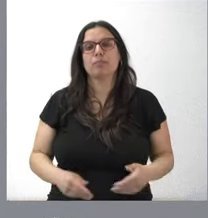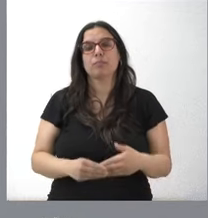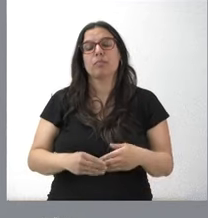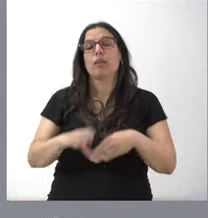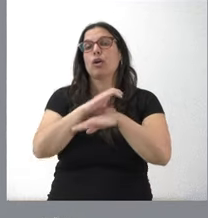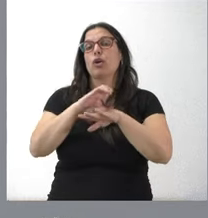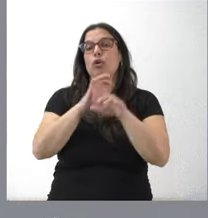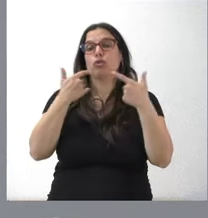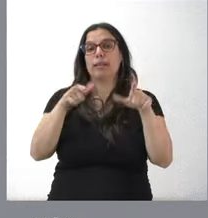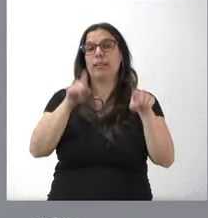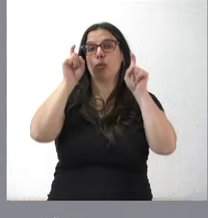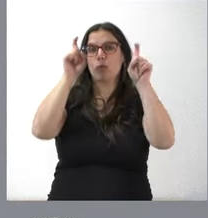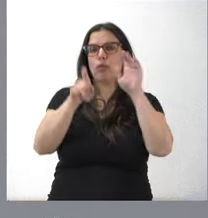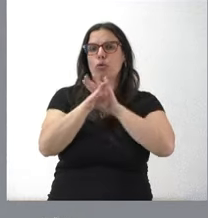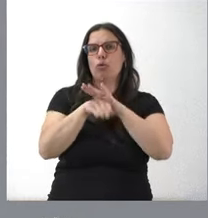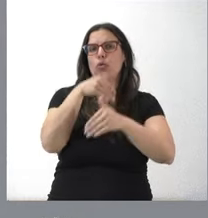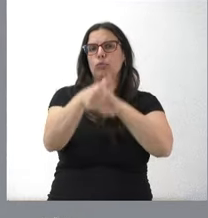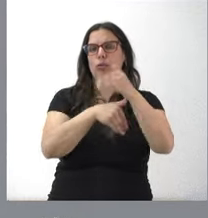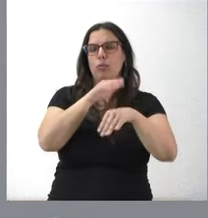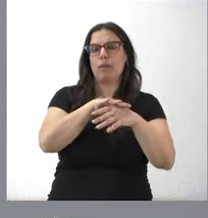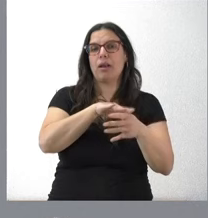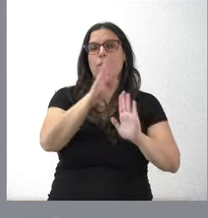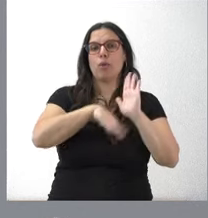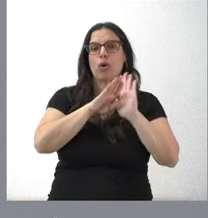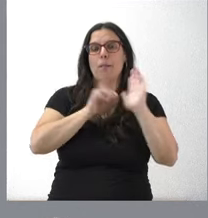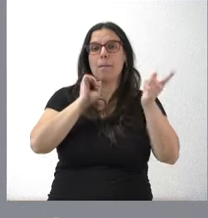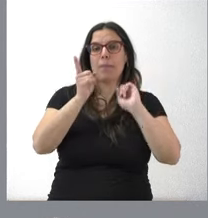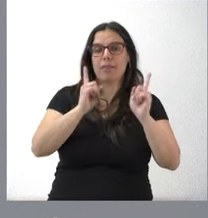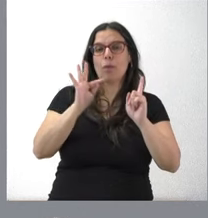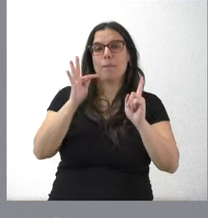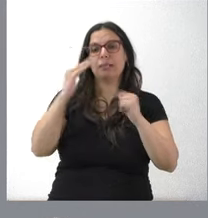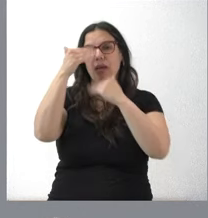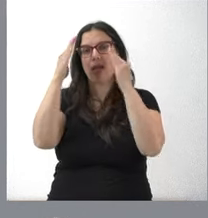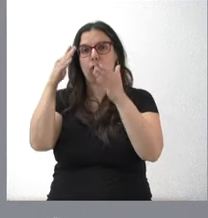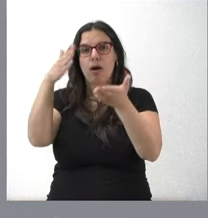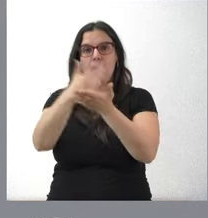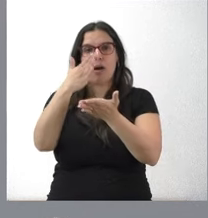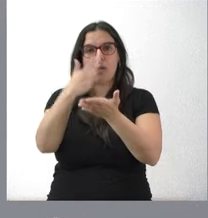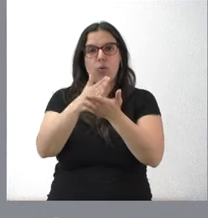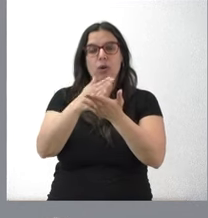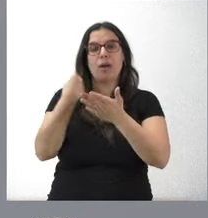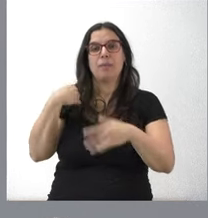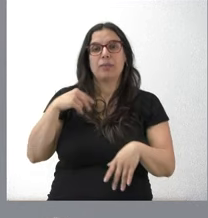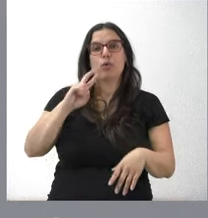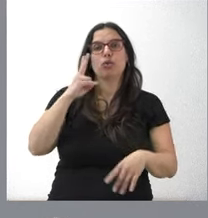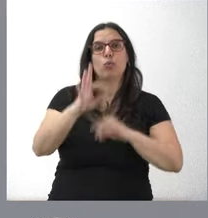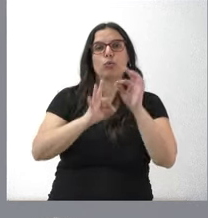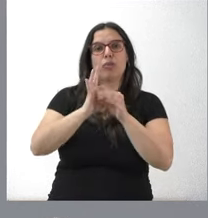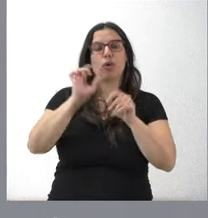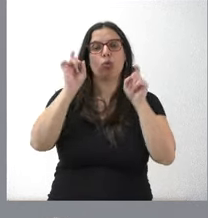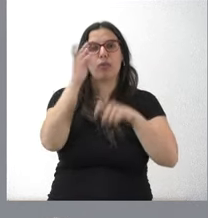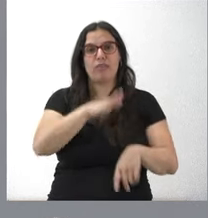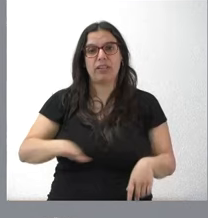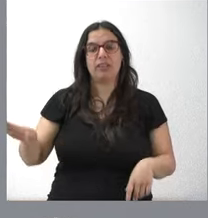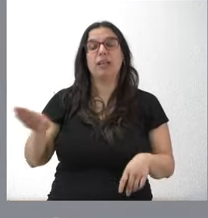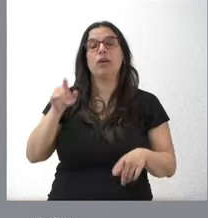Consejería de Educación continúa de esta forma con el desarrollo de su programa de prevención e intervención en las aulas en el segundo ciclo de educación infantil. Este